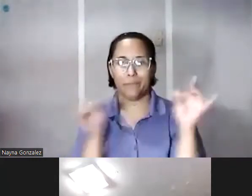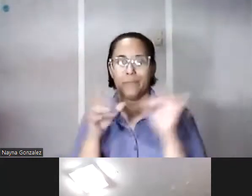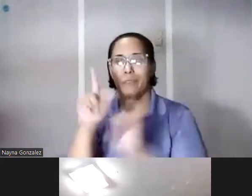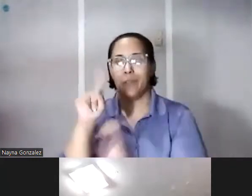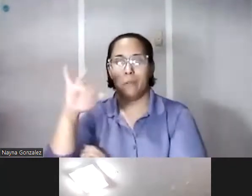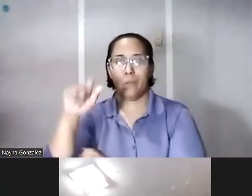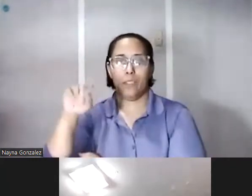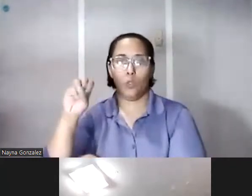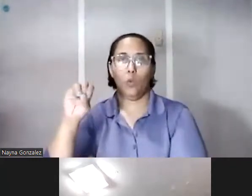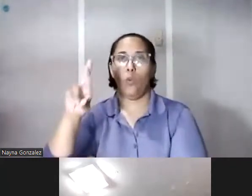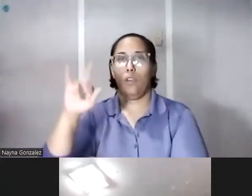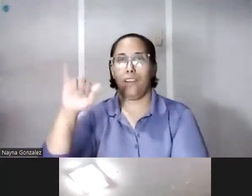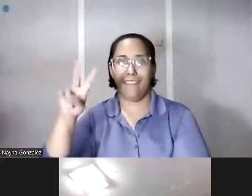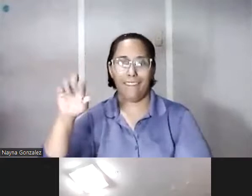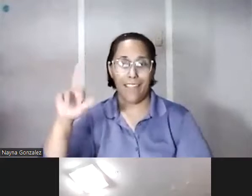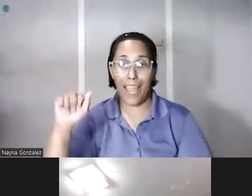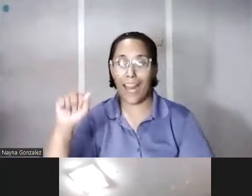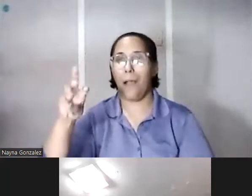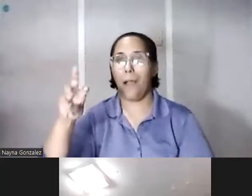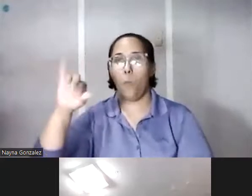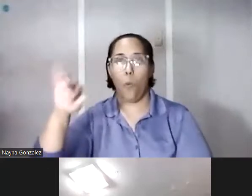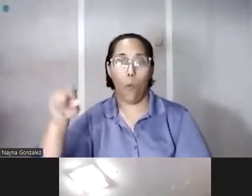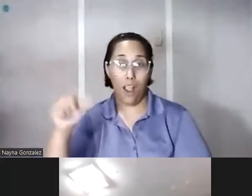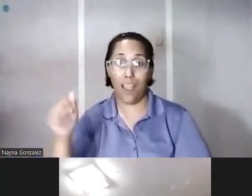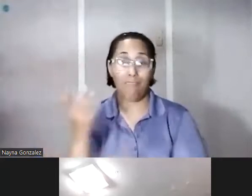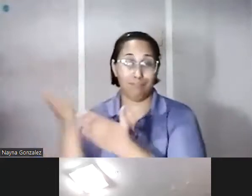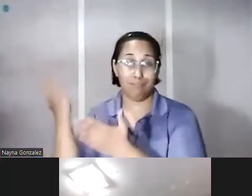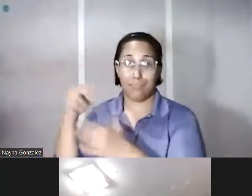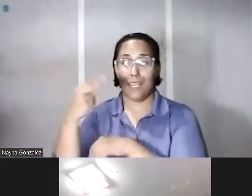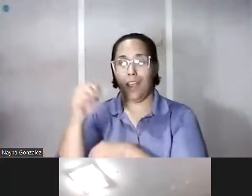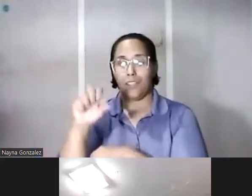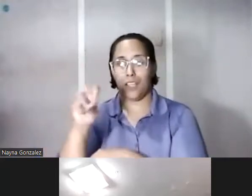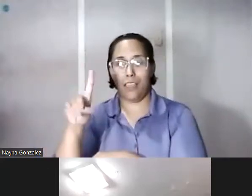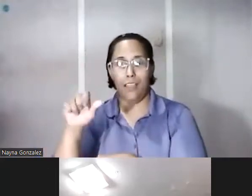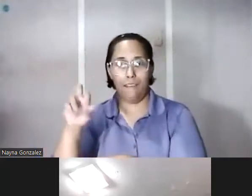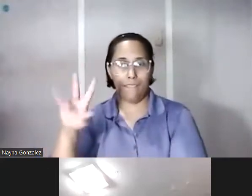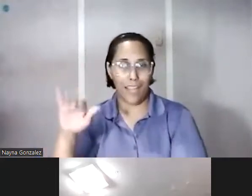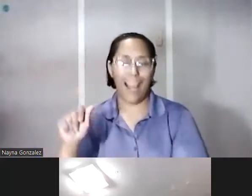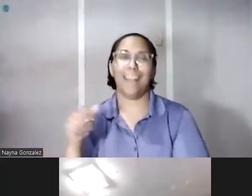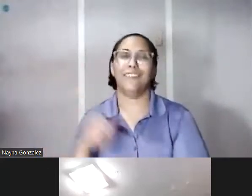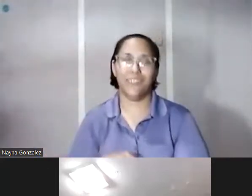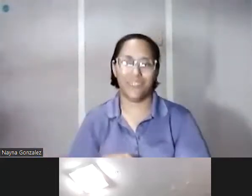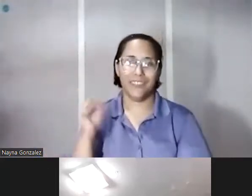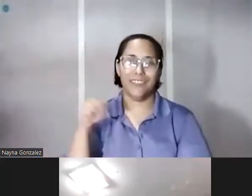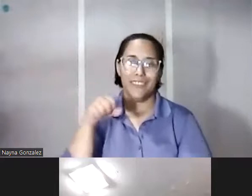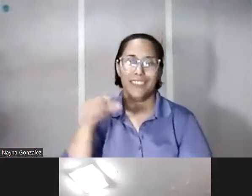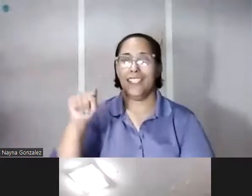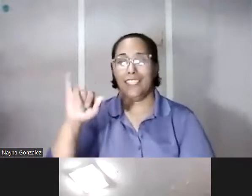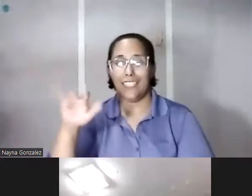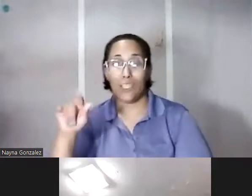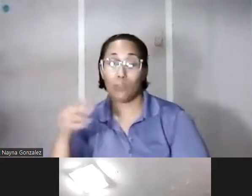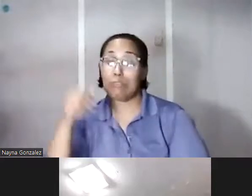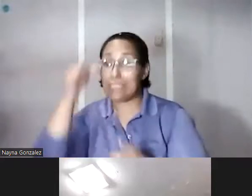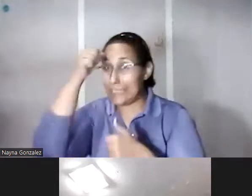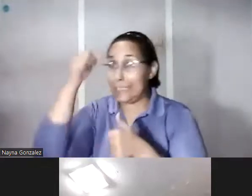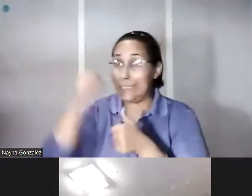Morales Pito Rivera Monge antecesor de Norman H. Dávila Pito Rivera Monge si mal no recuerdo y